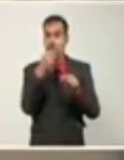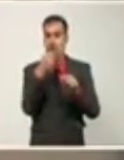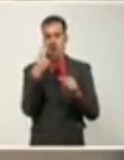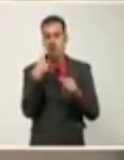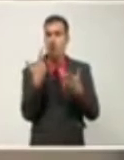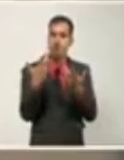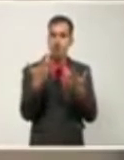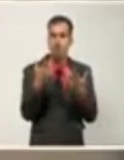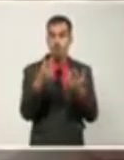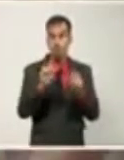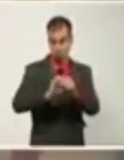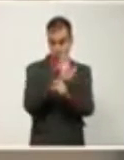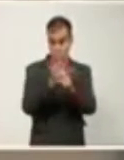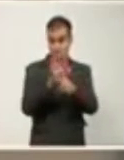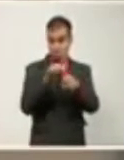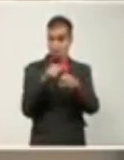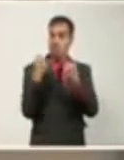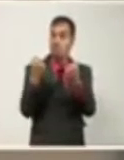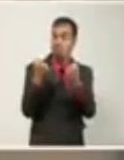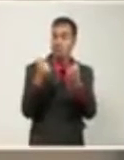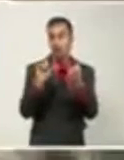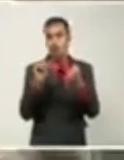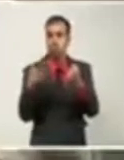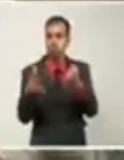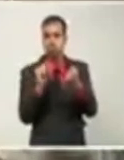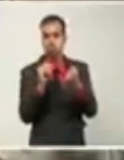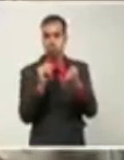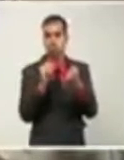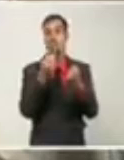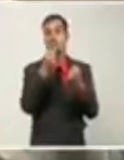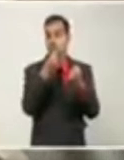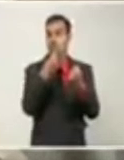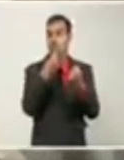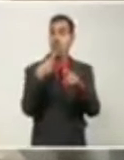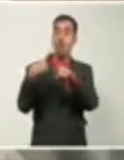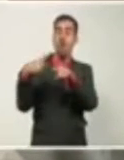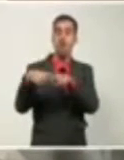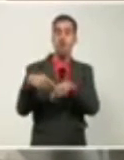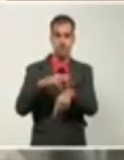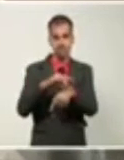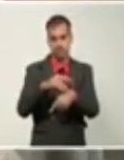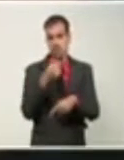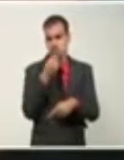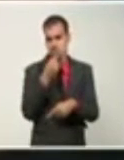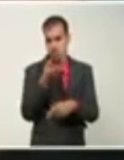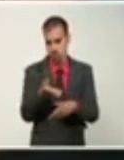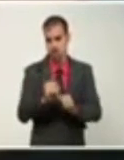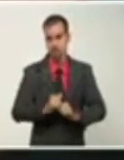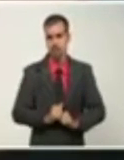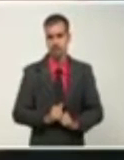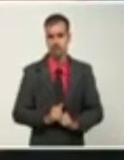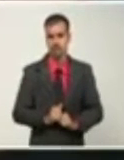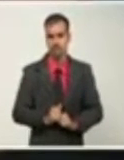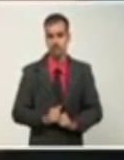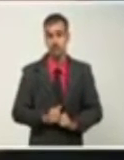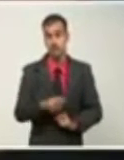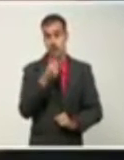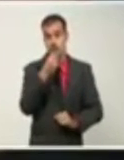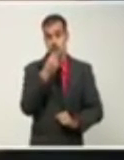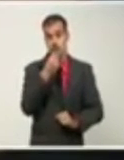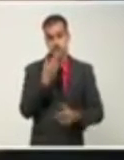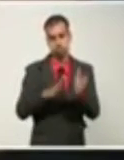viral de la COVID-19, sino para diagnosticar múltiples enfermedades, garantizándose así la soberanía